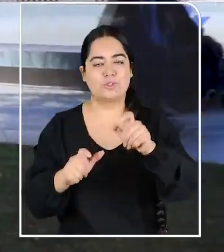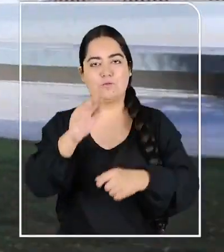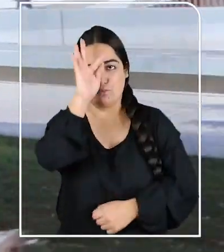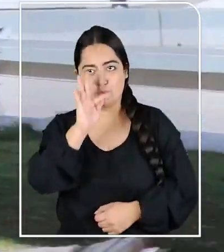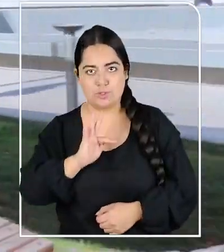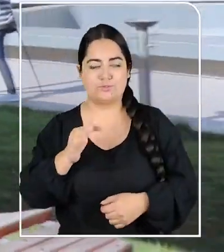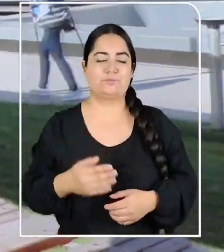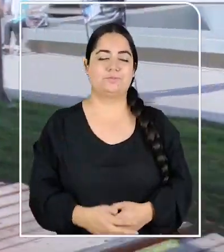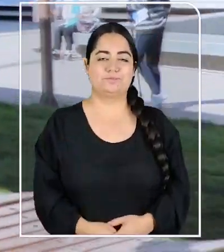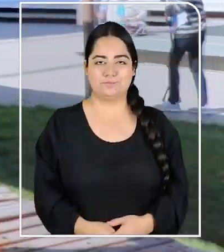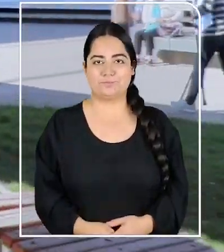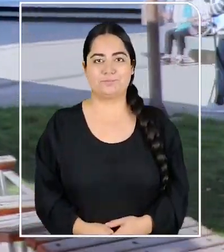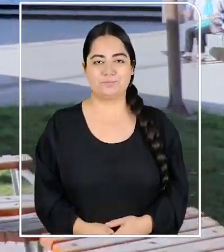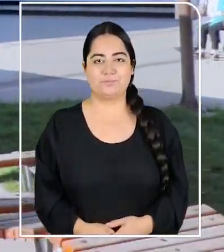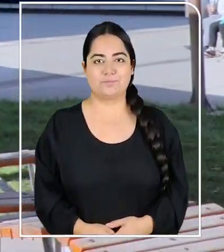temáticas con los funcionarios.